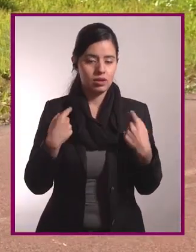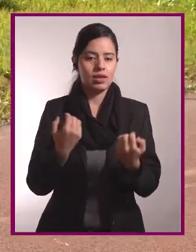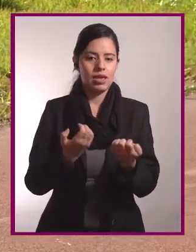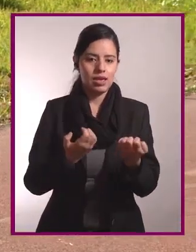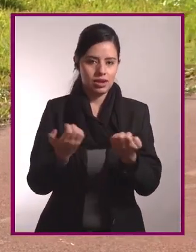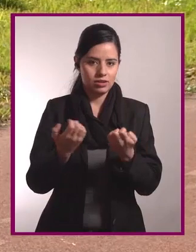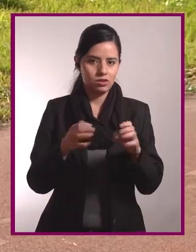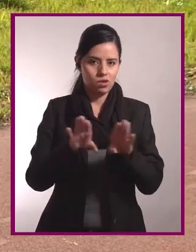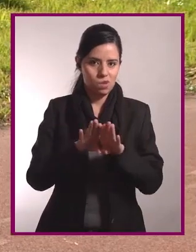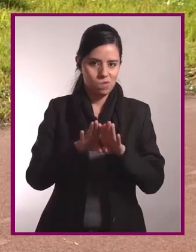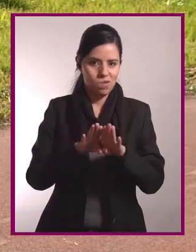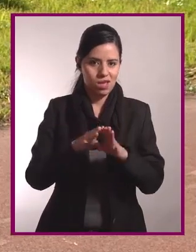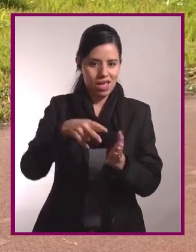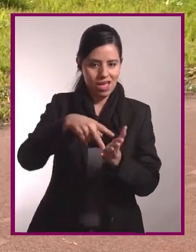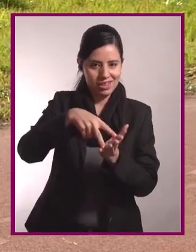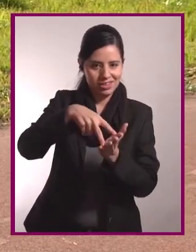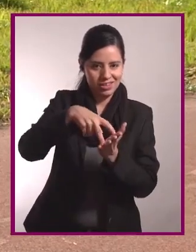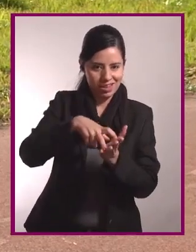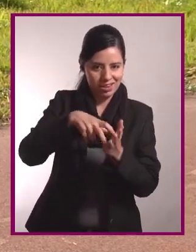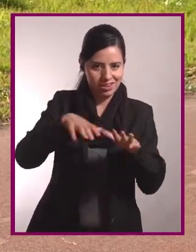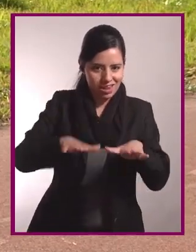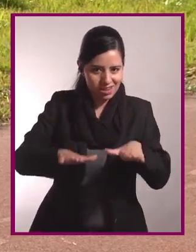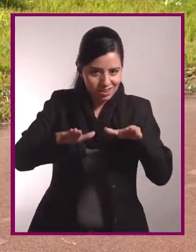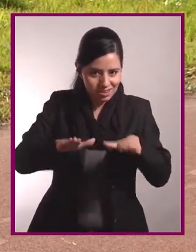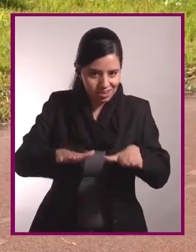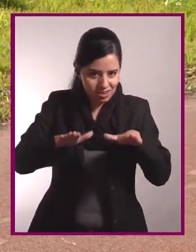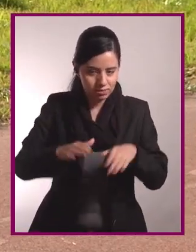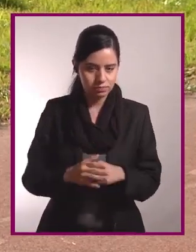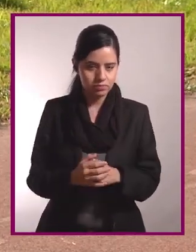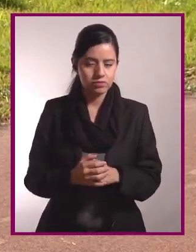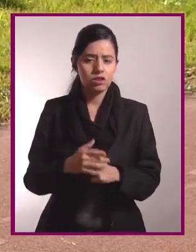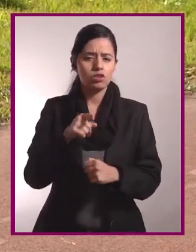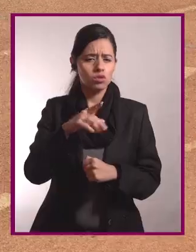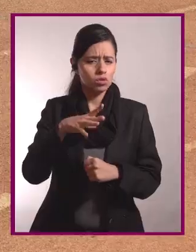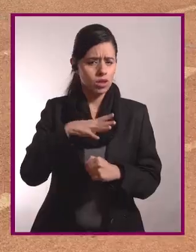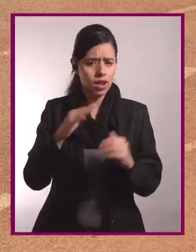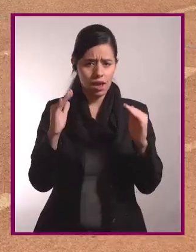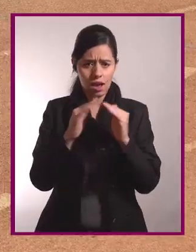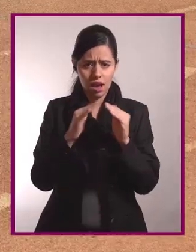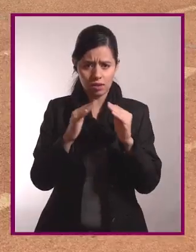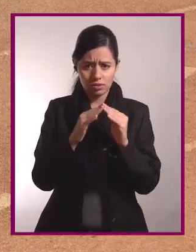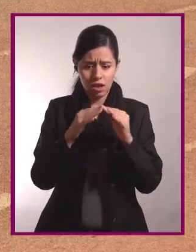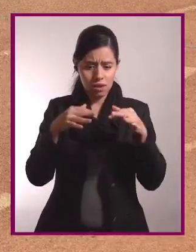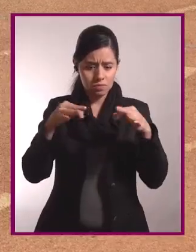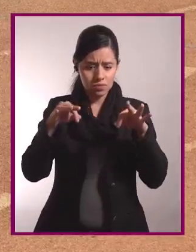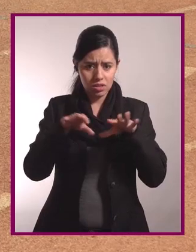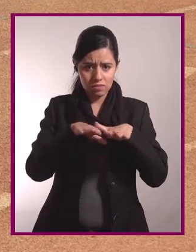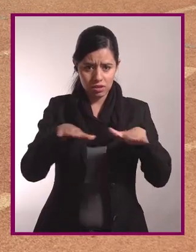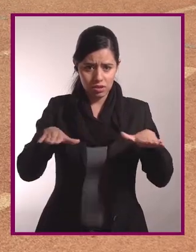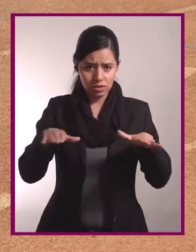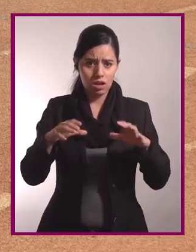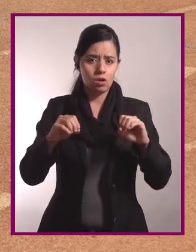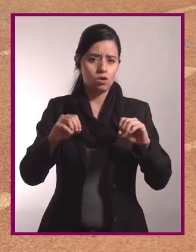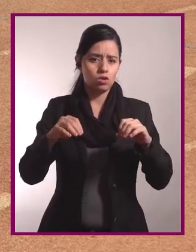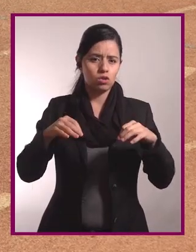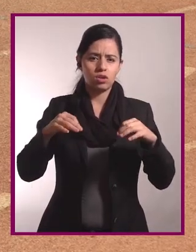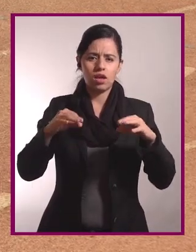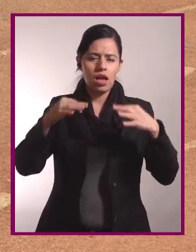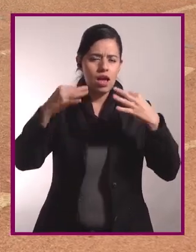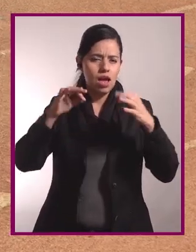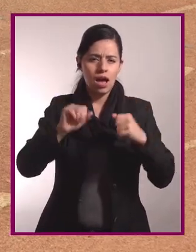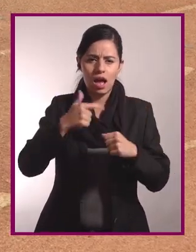fuerza de tríceps, pecho, con el ejercicio de lagartija. Es importante que si en casa tienen